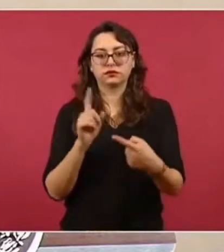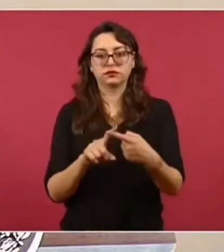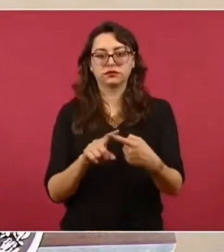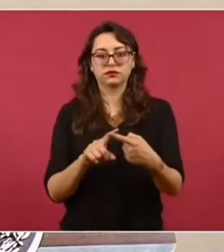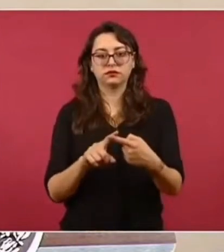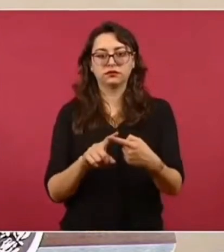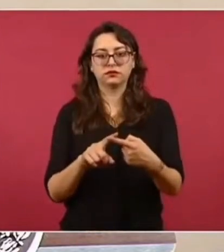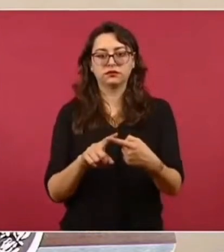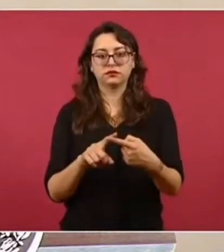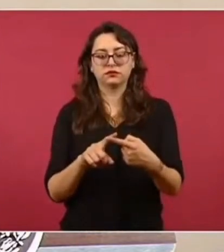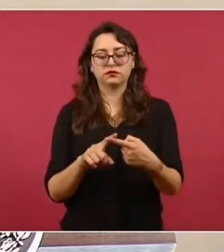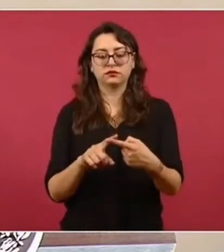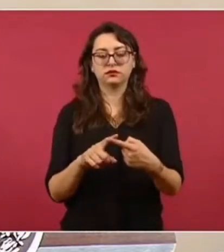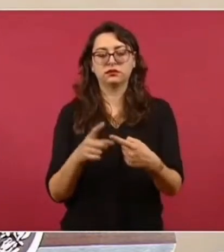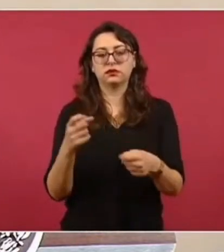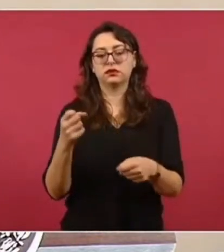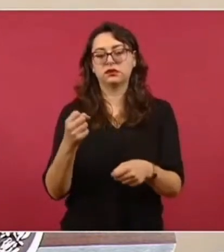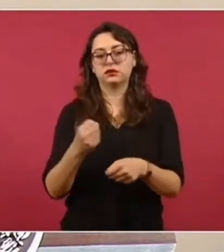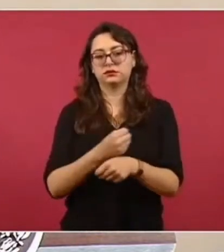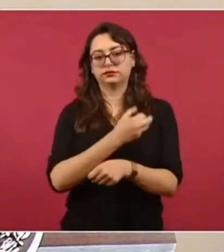el secretario de Salud,